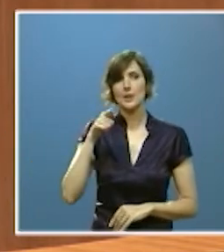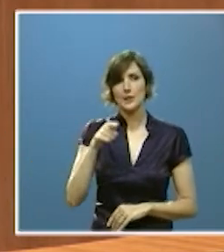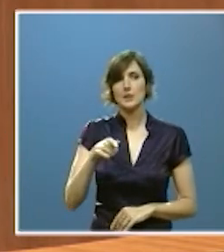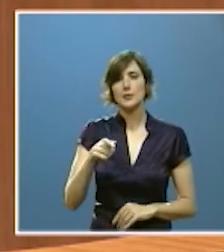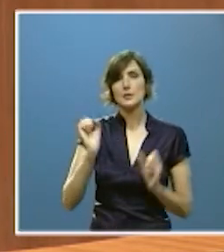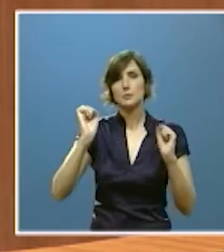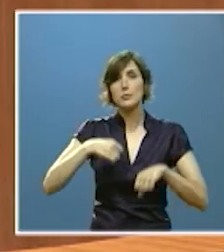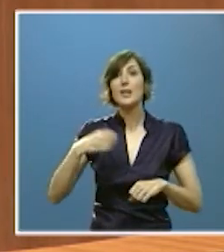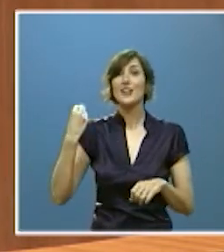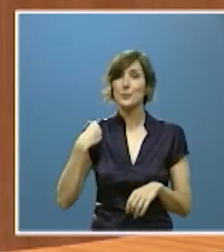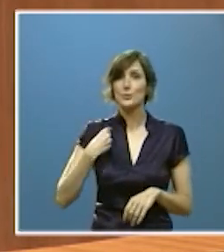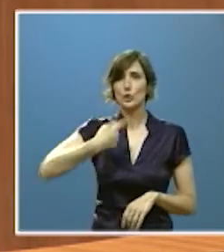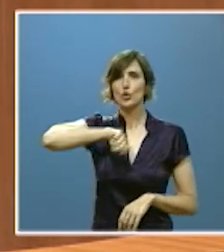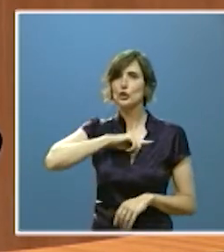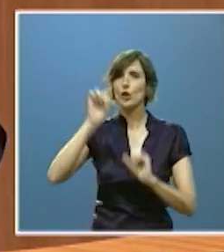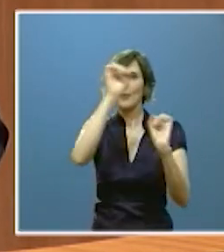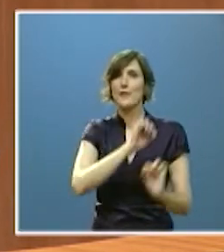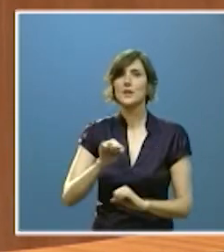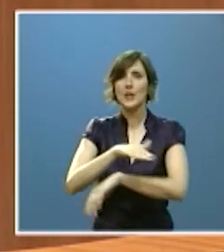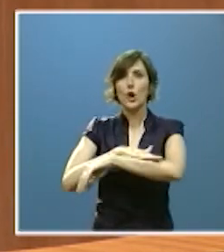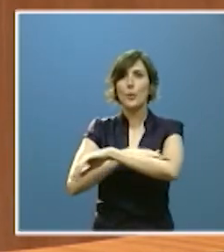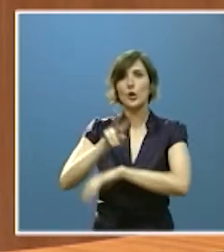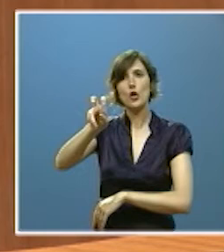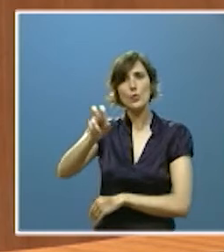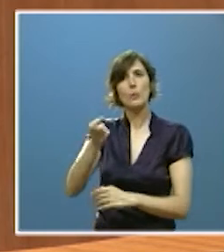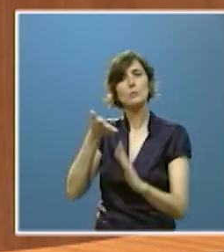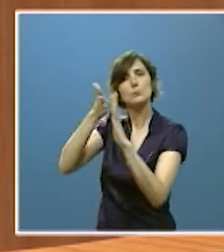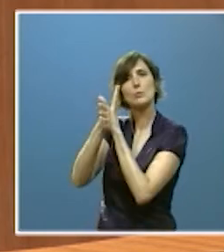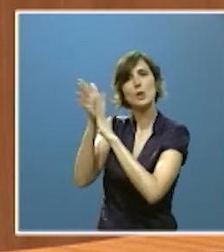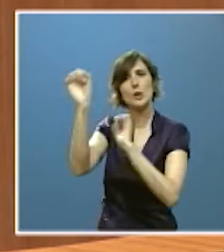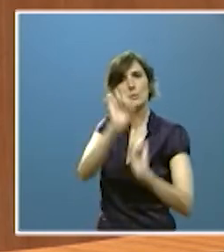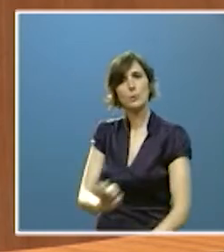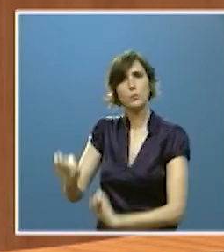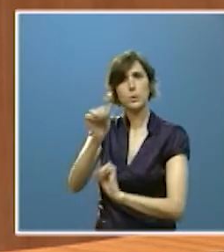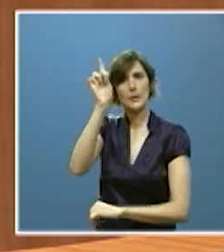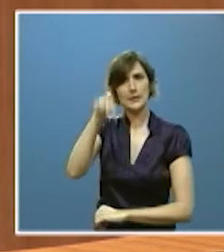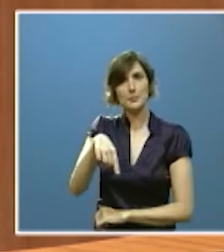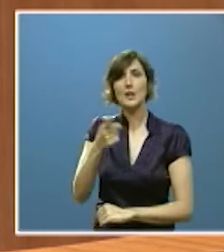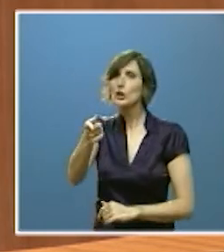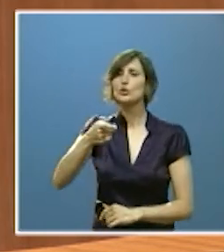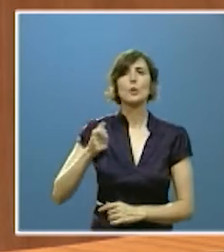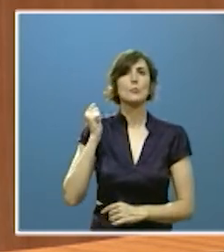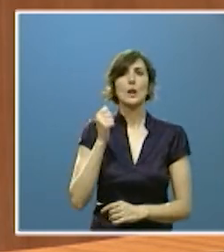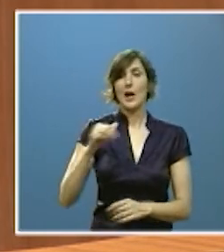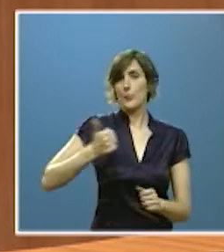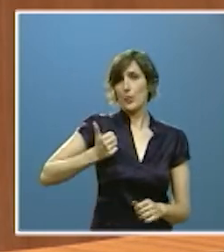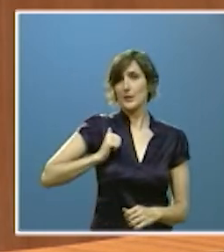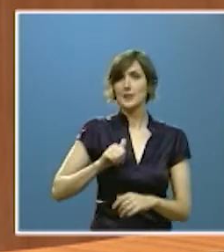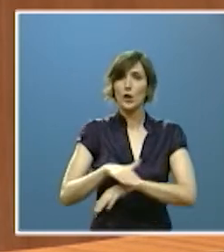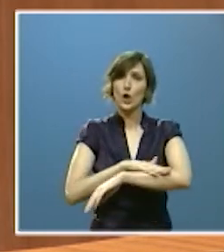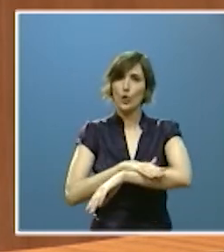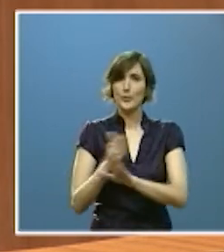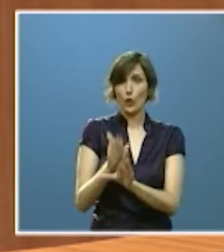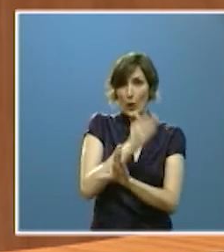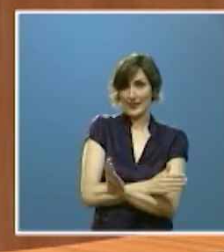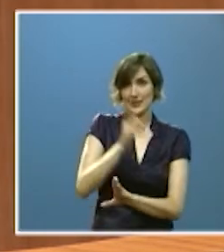vamos a defender ante el nuevo gobierno sería muy razonable aprovechar para ello el trabajo realizado por el anterior con las